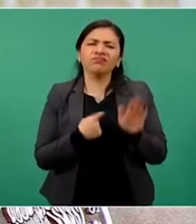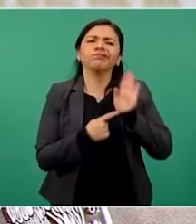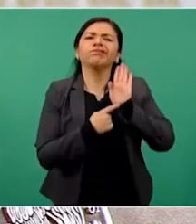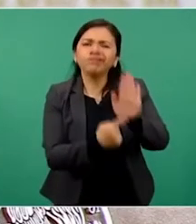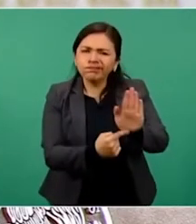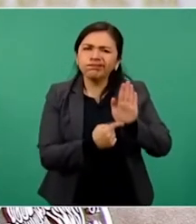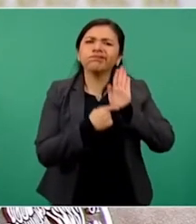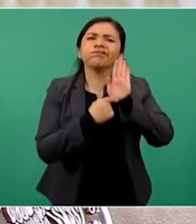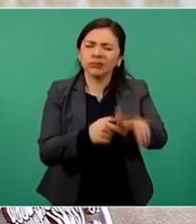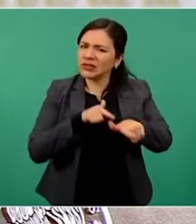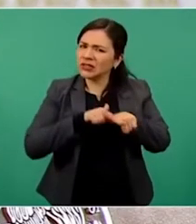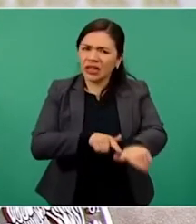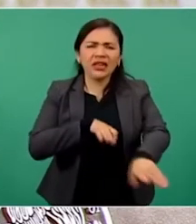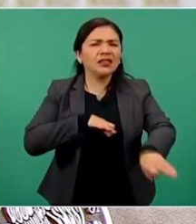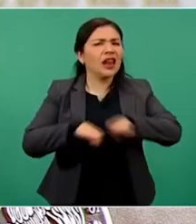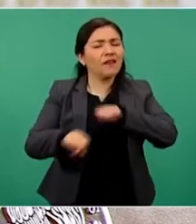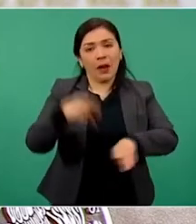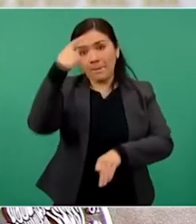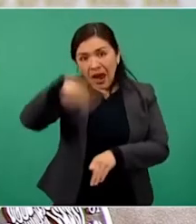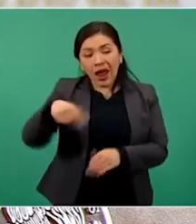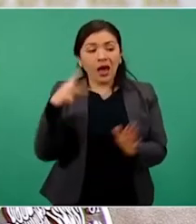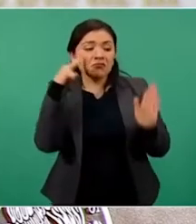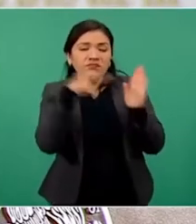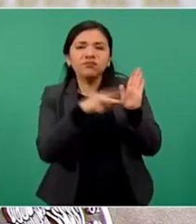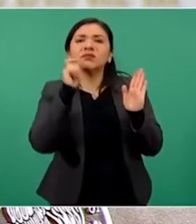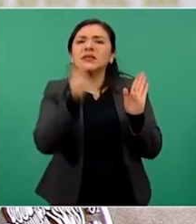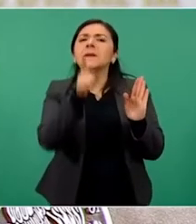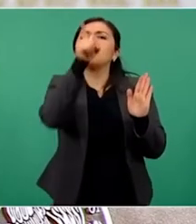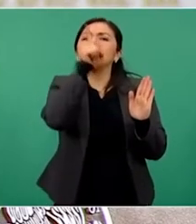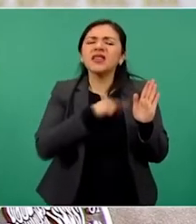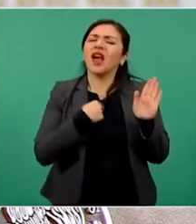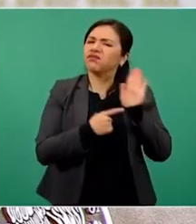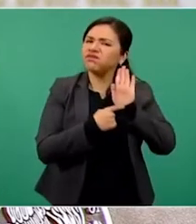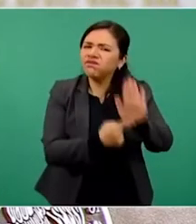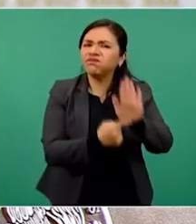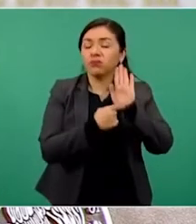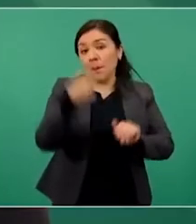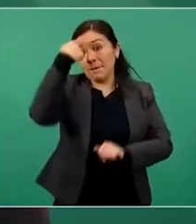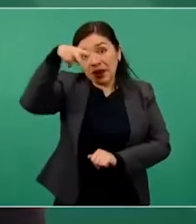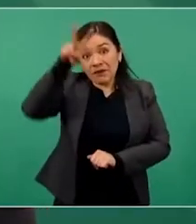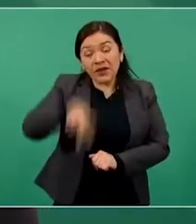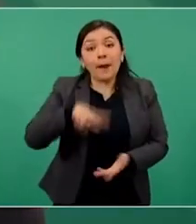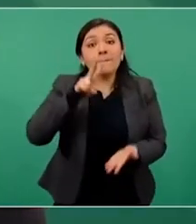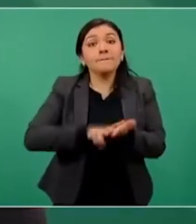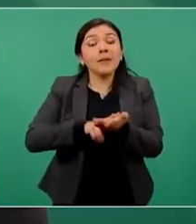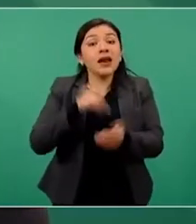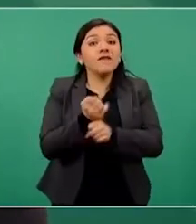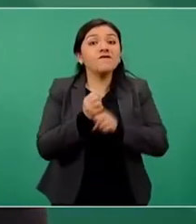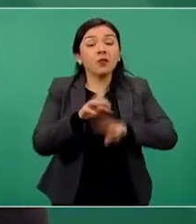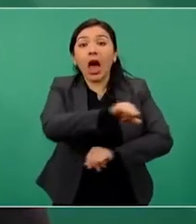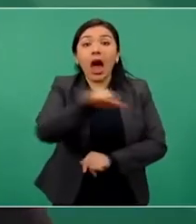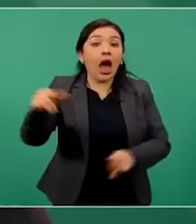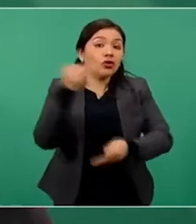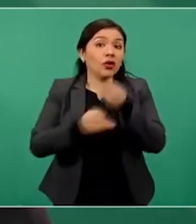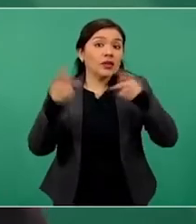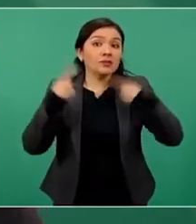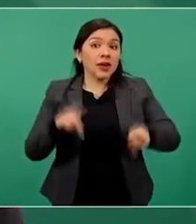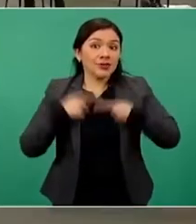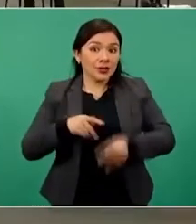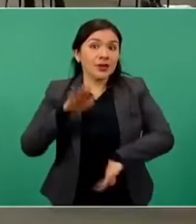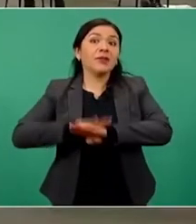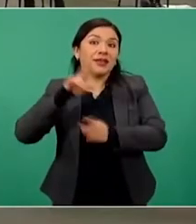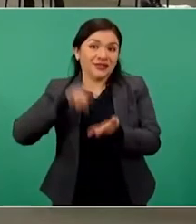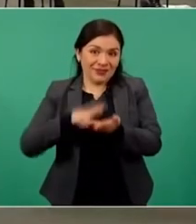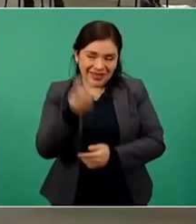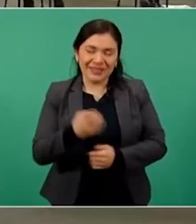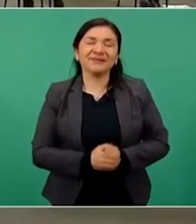granito de arena, desnudando las mentiras y pugnando por hacer valer el derecho a la información de los ciudadanos. Muchas